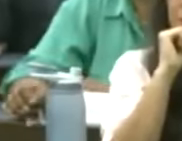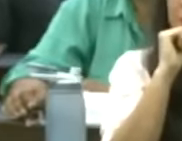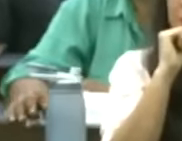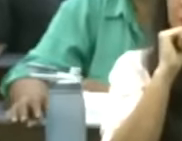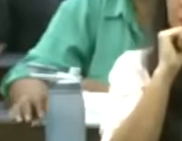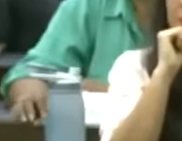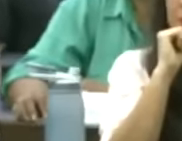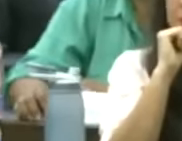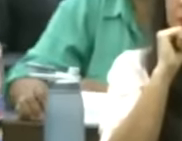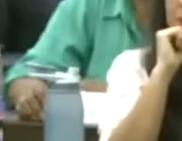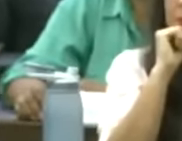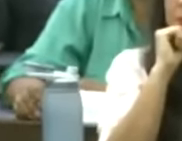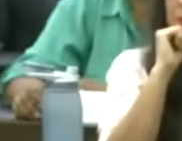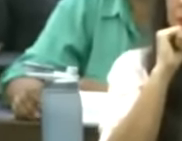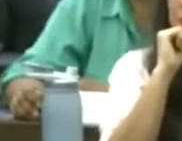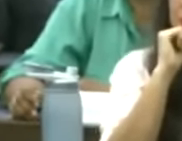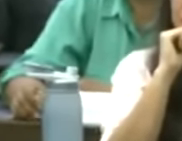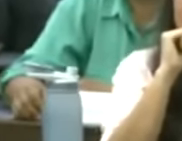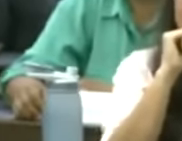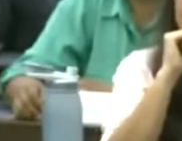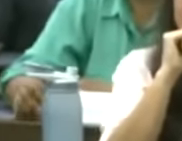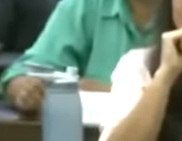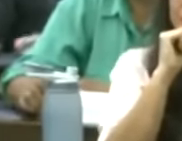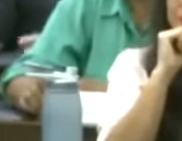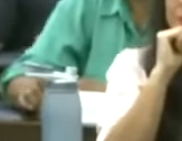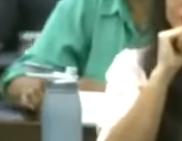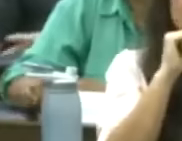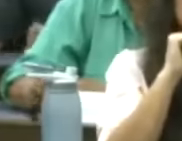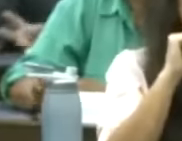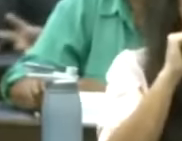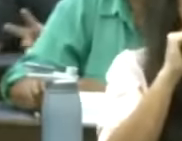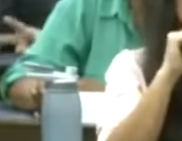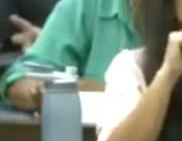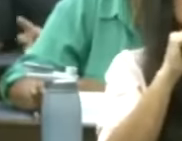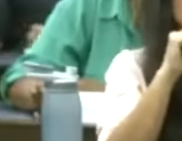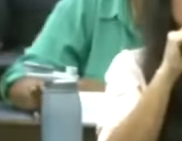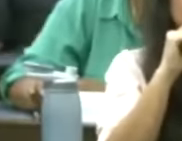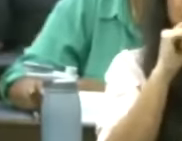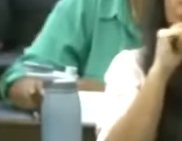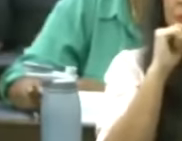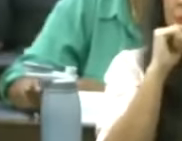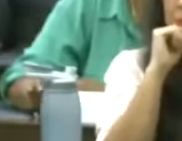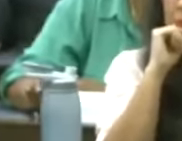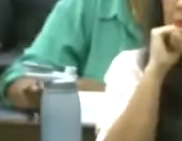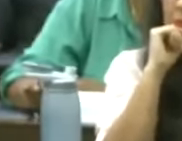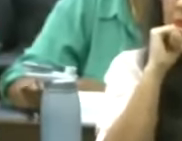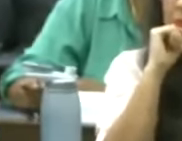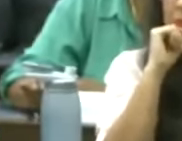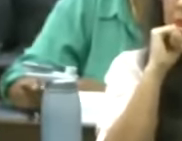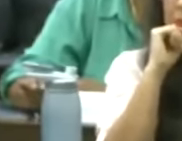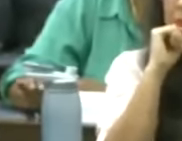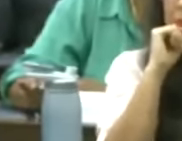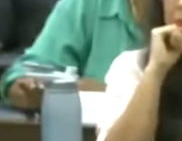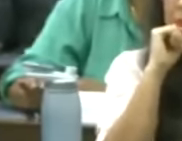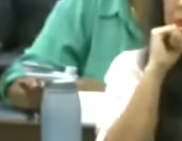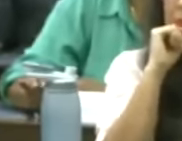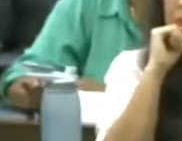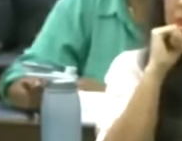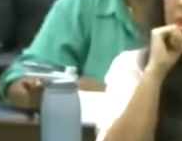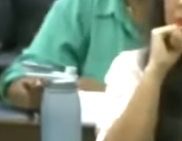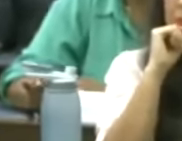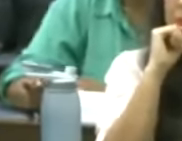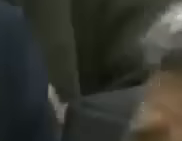venezolano que ha sido la víctima es sumamente grave que la oposición democrática como dicen